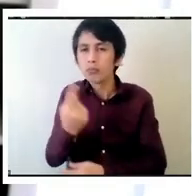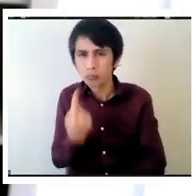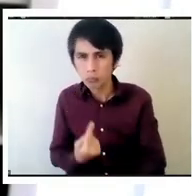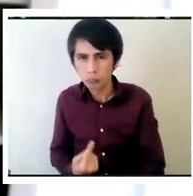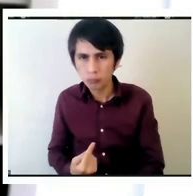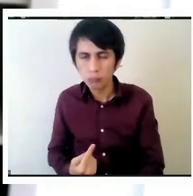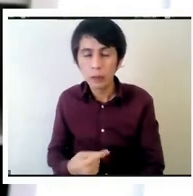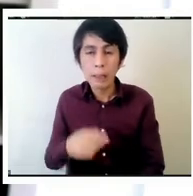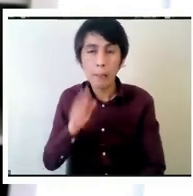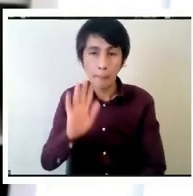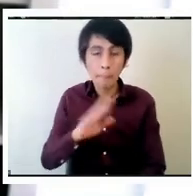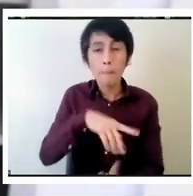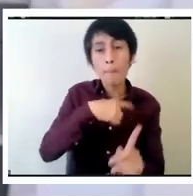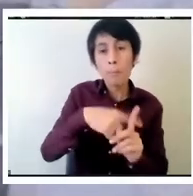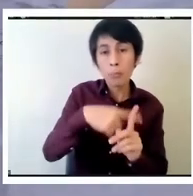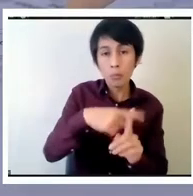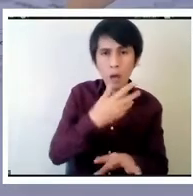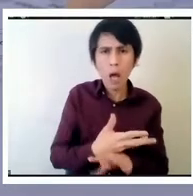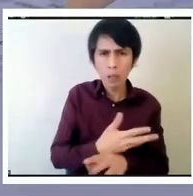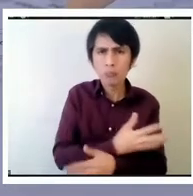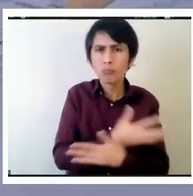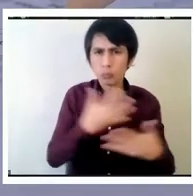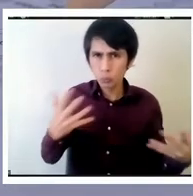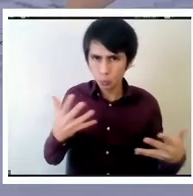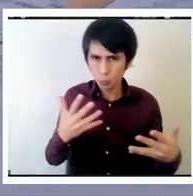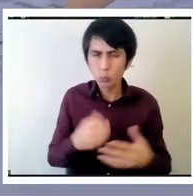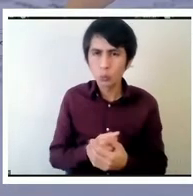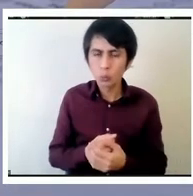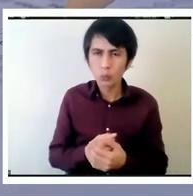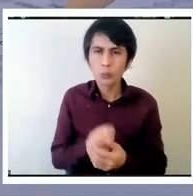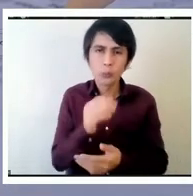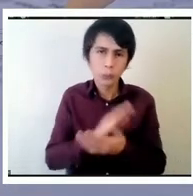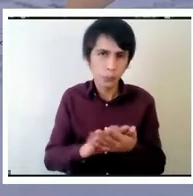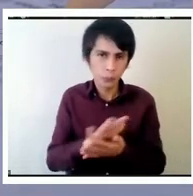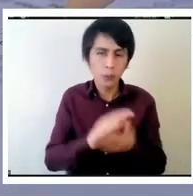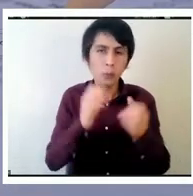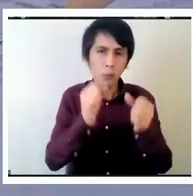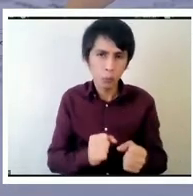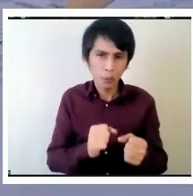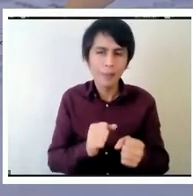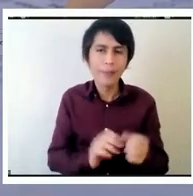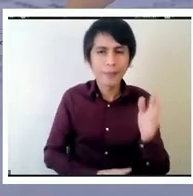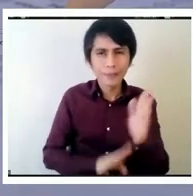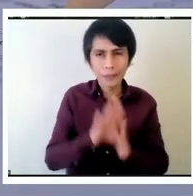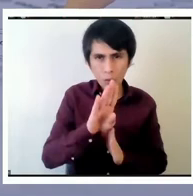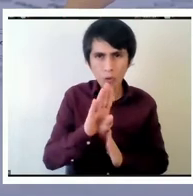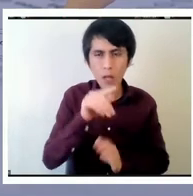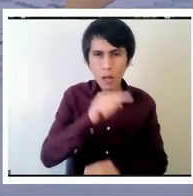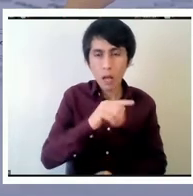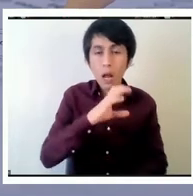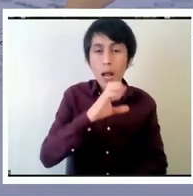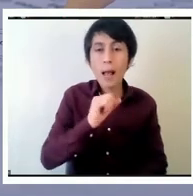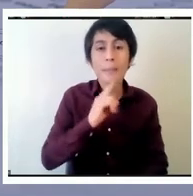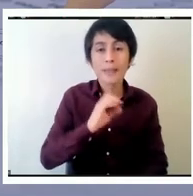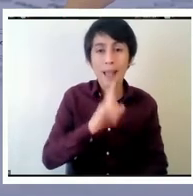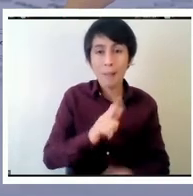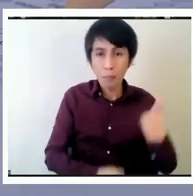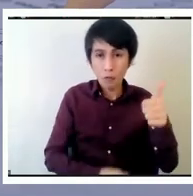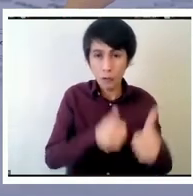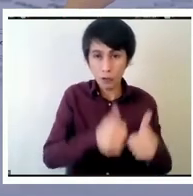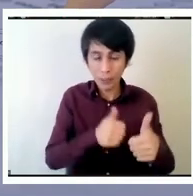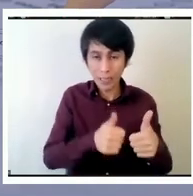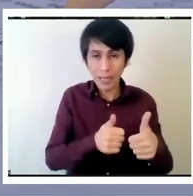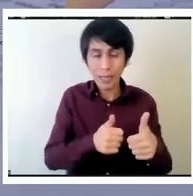ventajas podrían ser enormes porque podrían desarrollar cierto capital profesional más allá de la